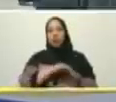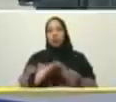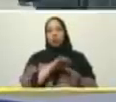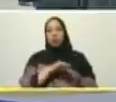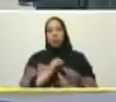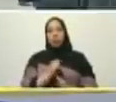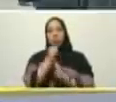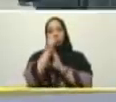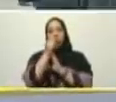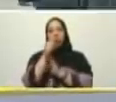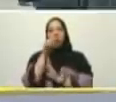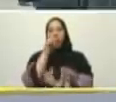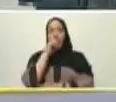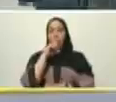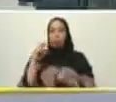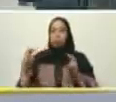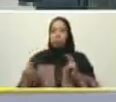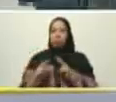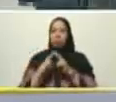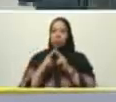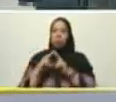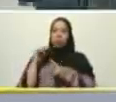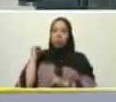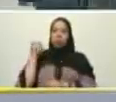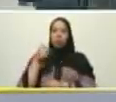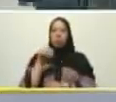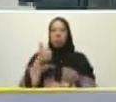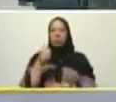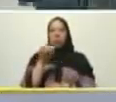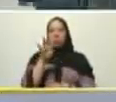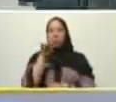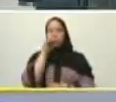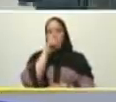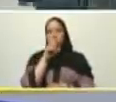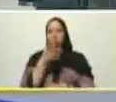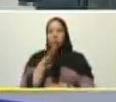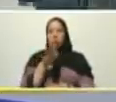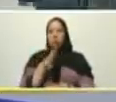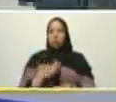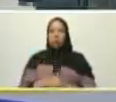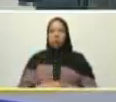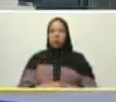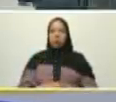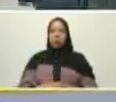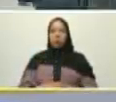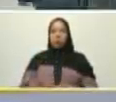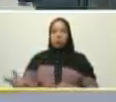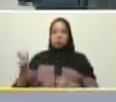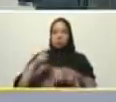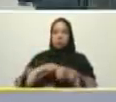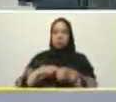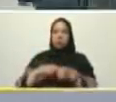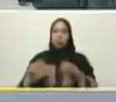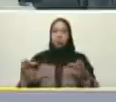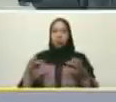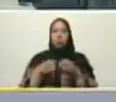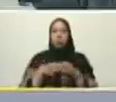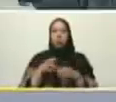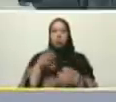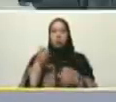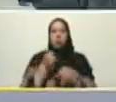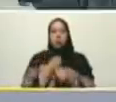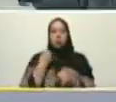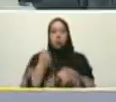conocemos de hace muchos años desde que tenía 14 15 años se incorporó aún al